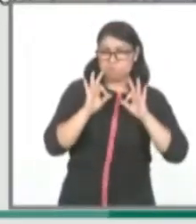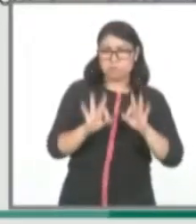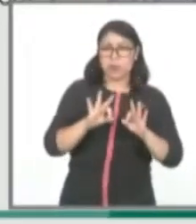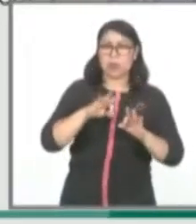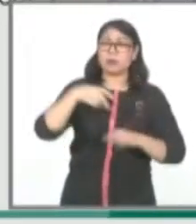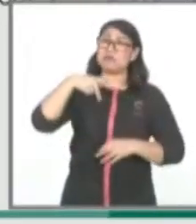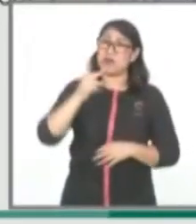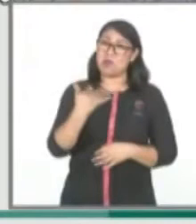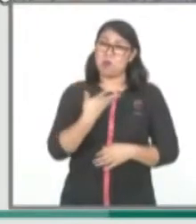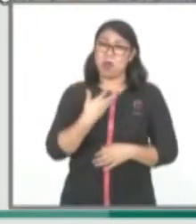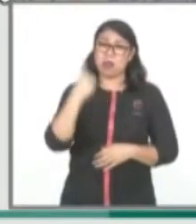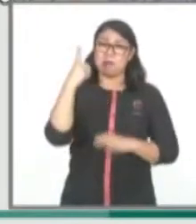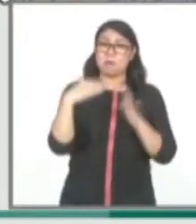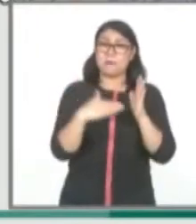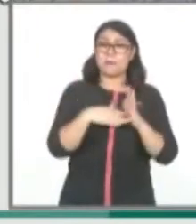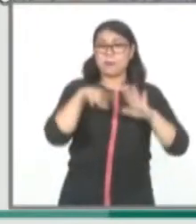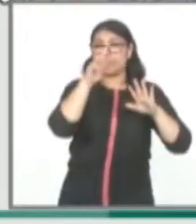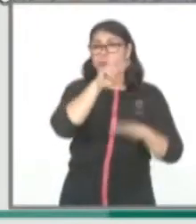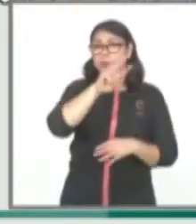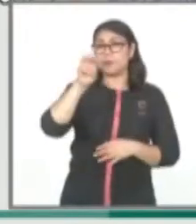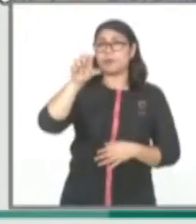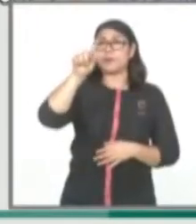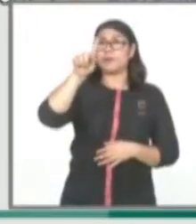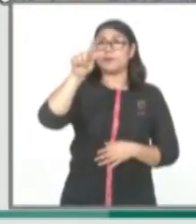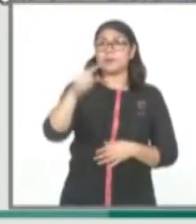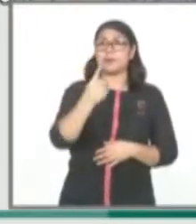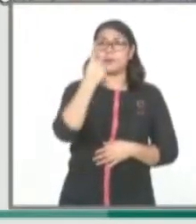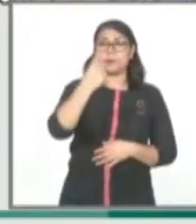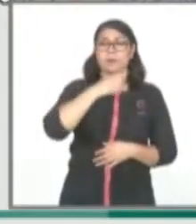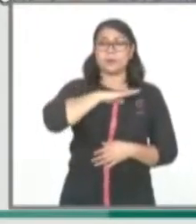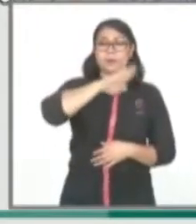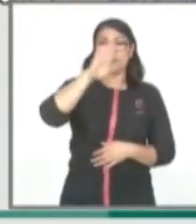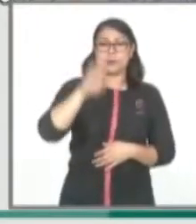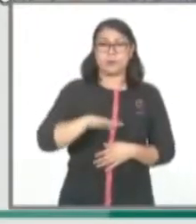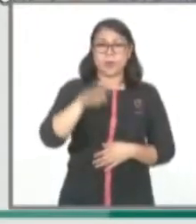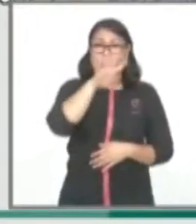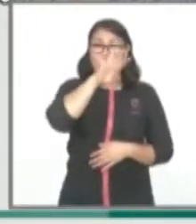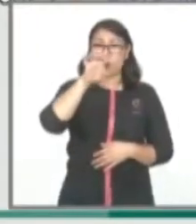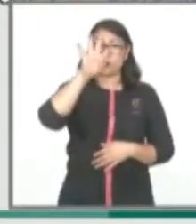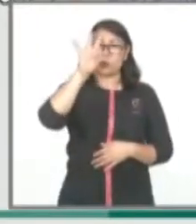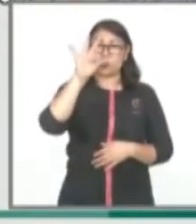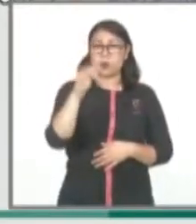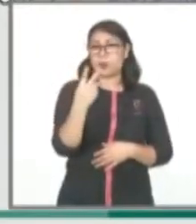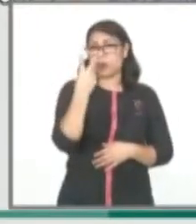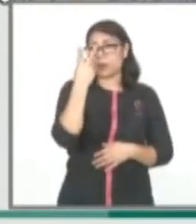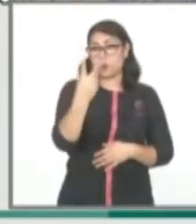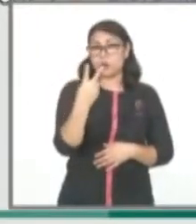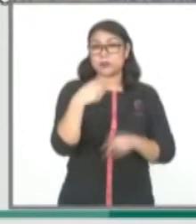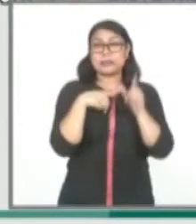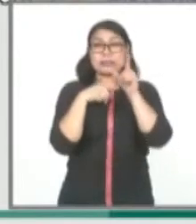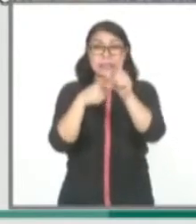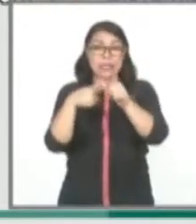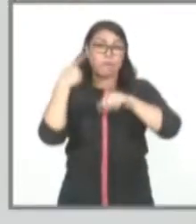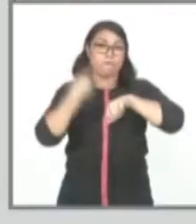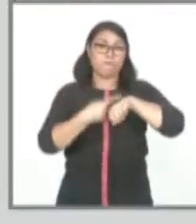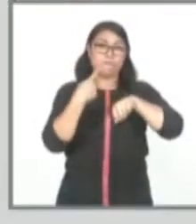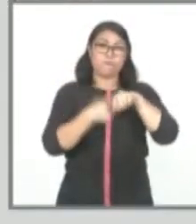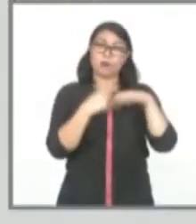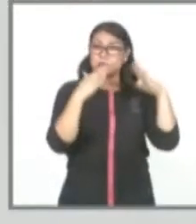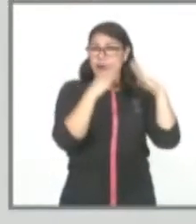lamentablemente 1.371 defunciones y 442 casos en aislamiento.